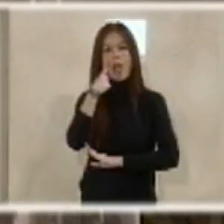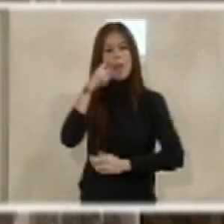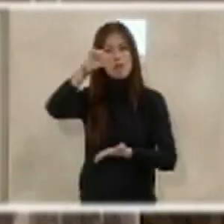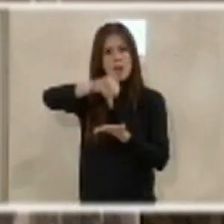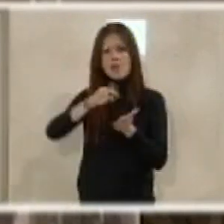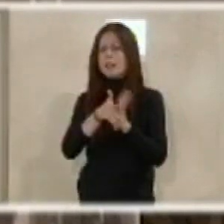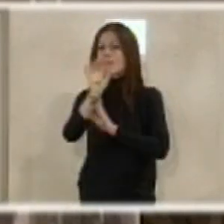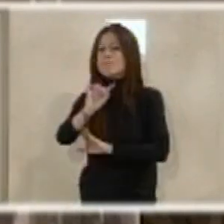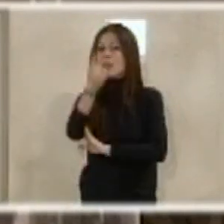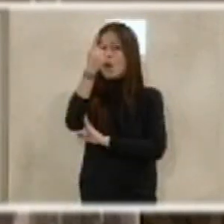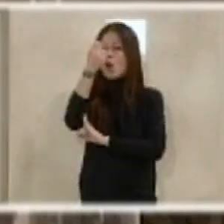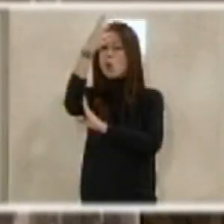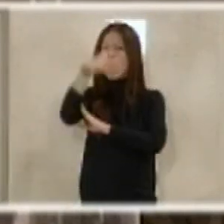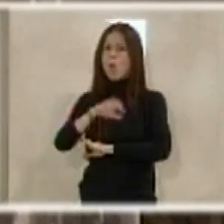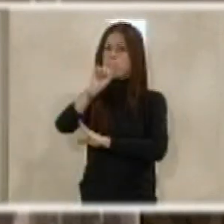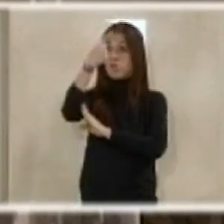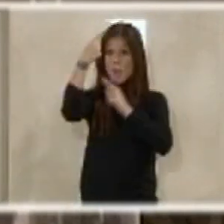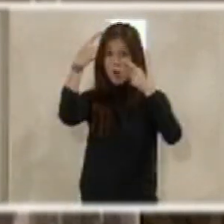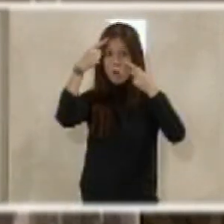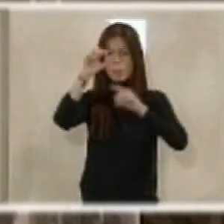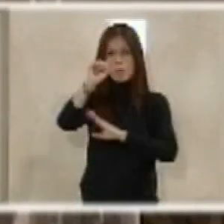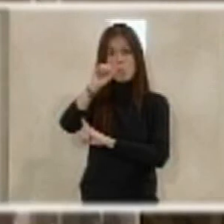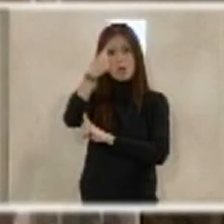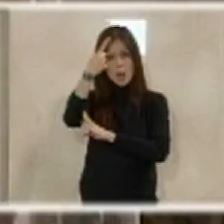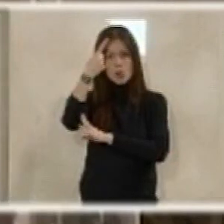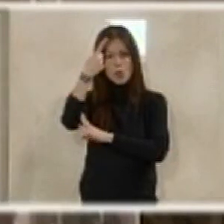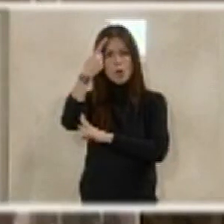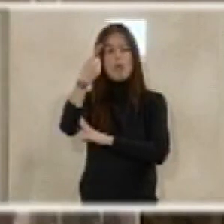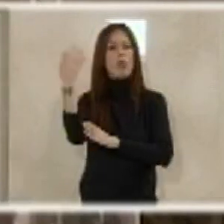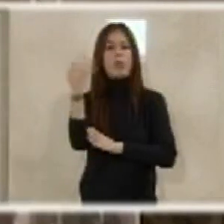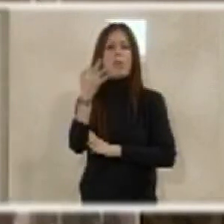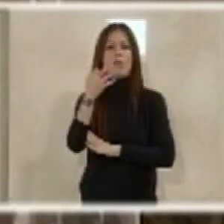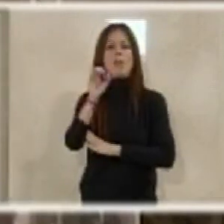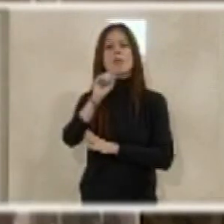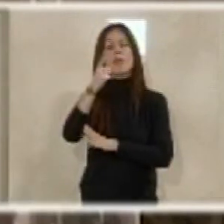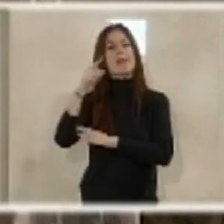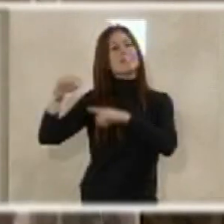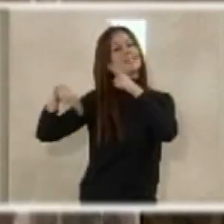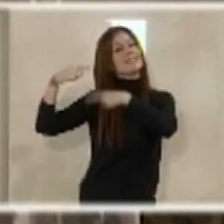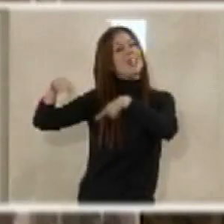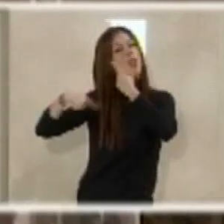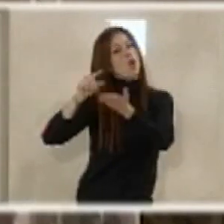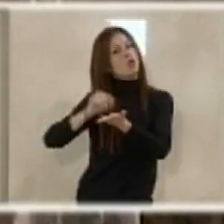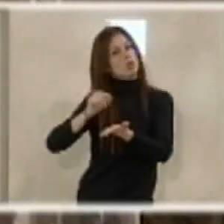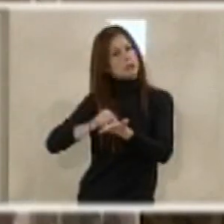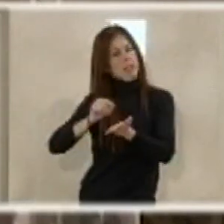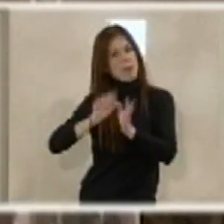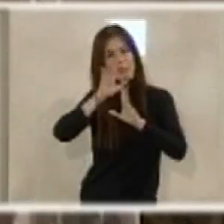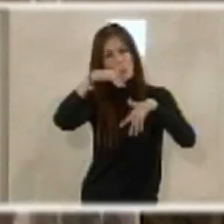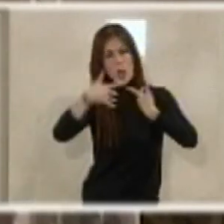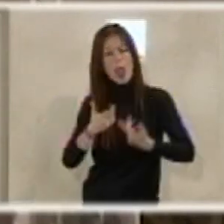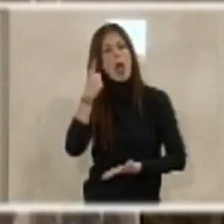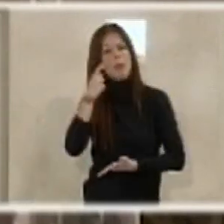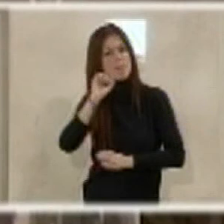uno de los primeros lugares en impulsarla como la tradición que supone en la actualidad.